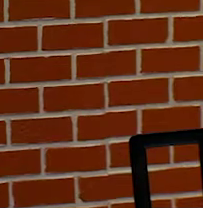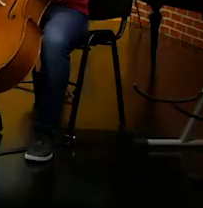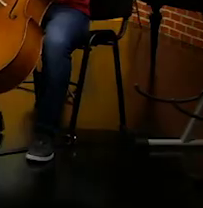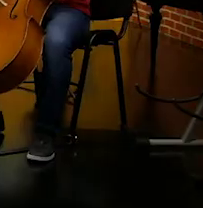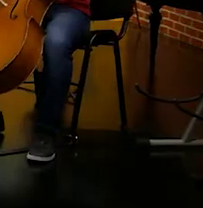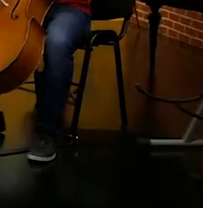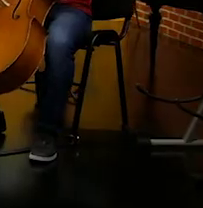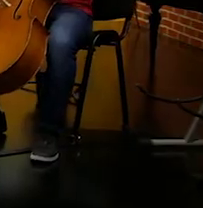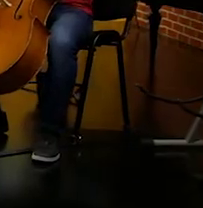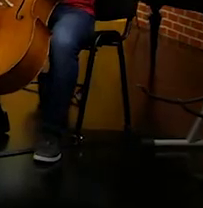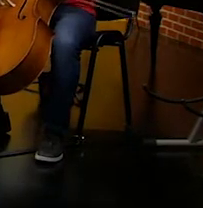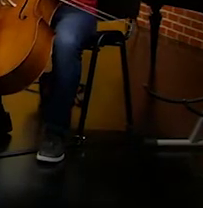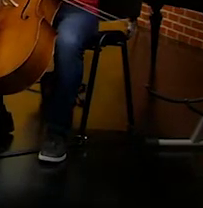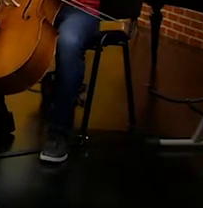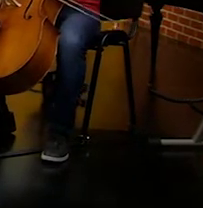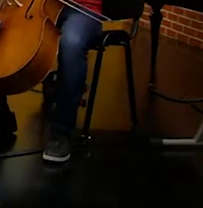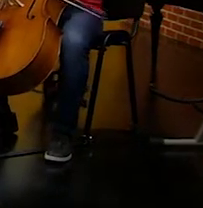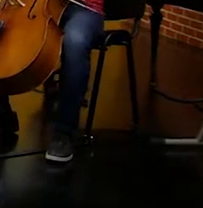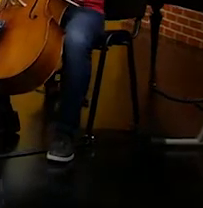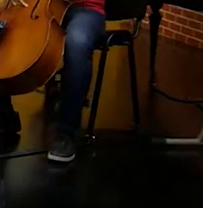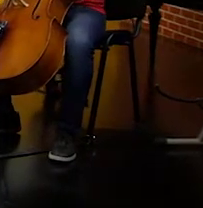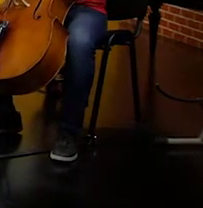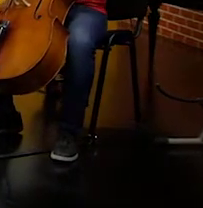abajo. Tres y...